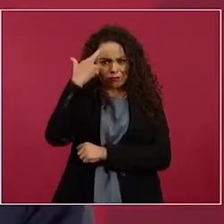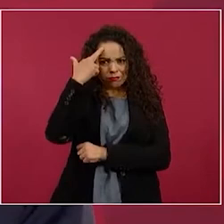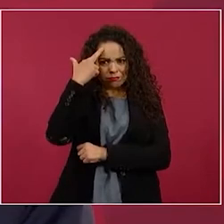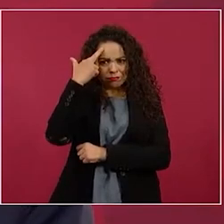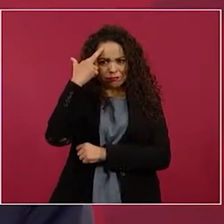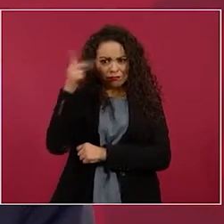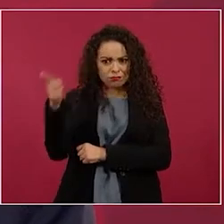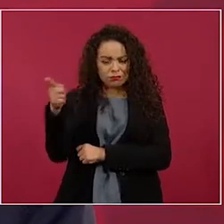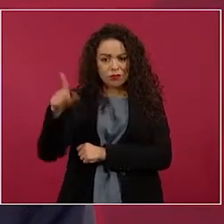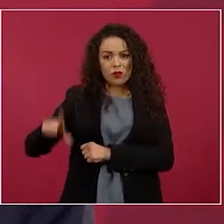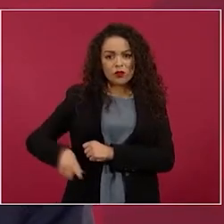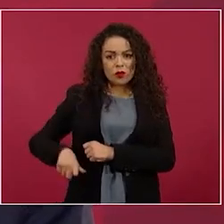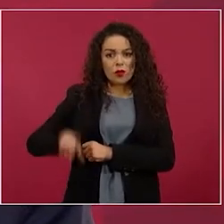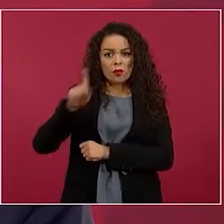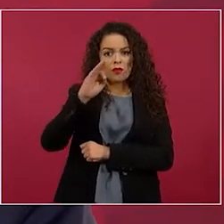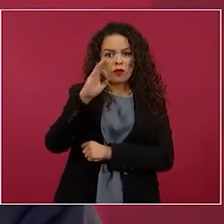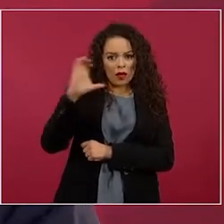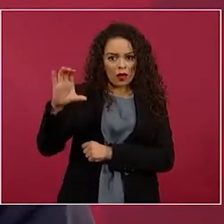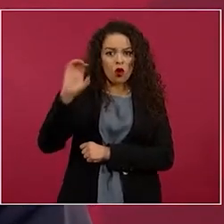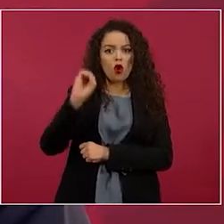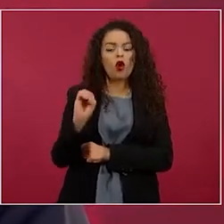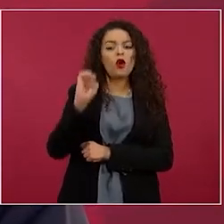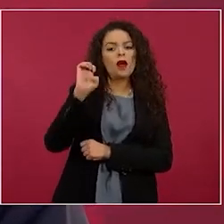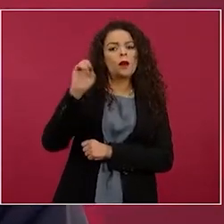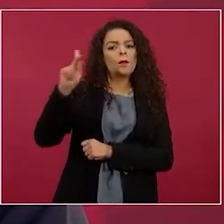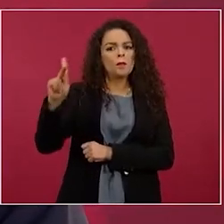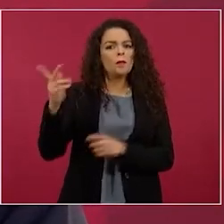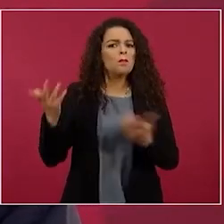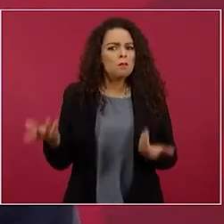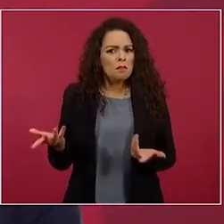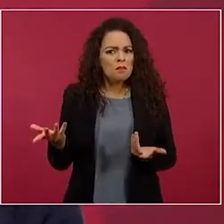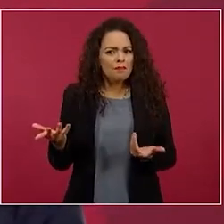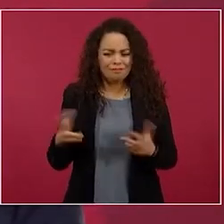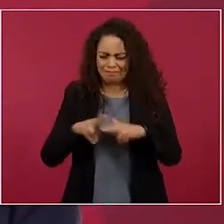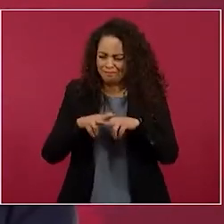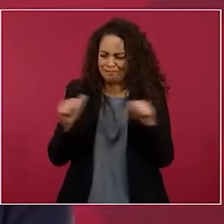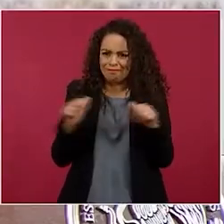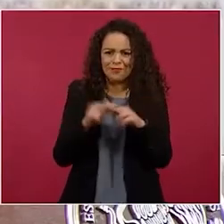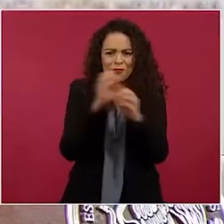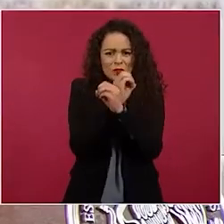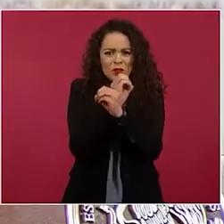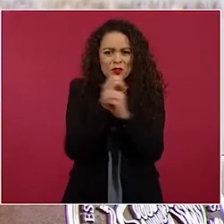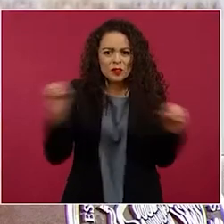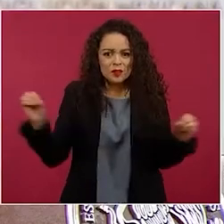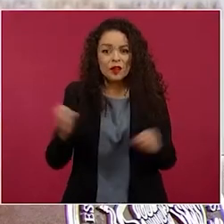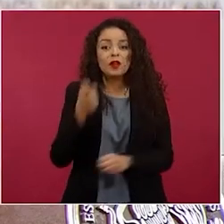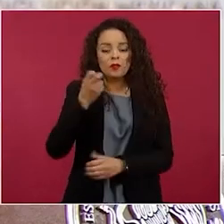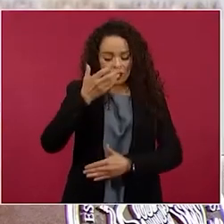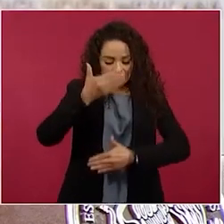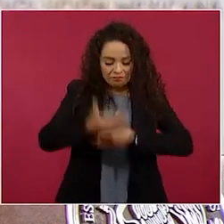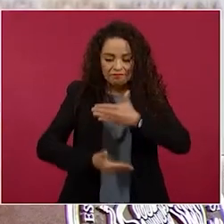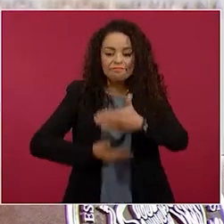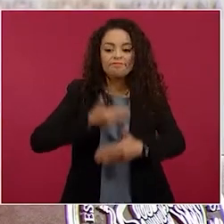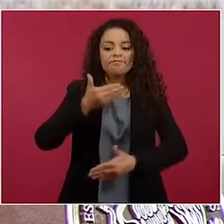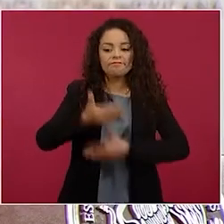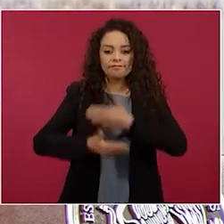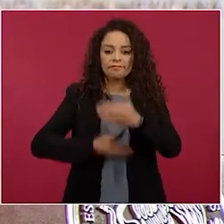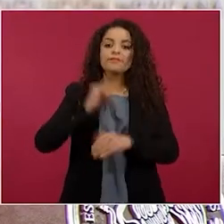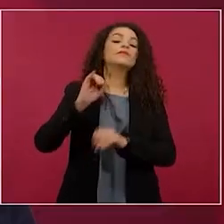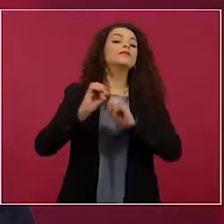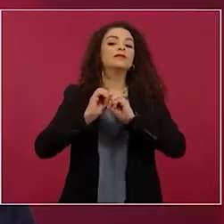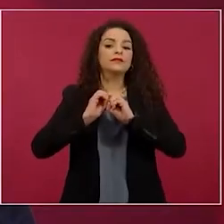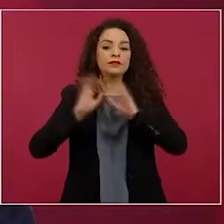entonces por eso avanzamos y avanzamos sobre todo porque